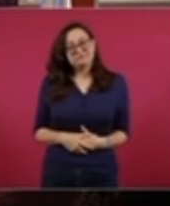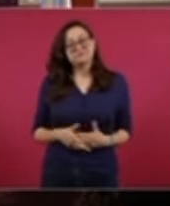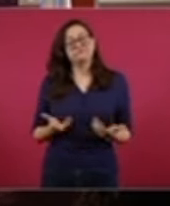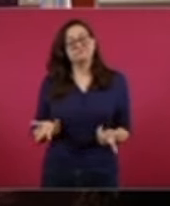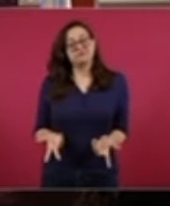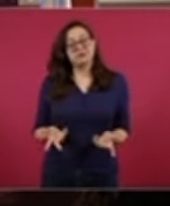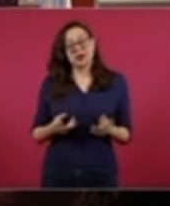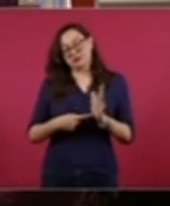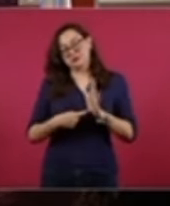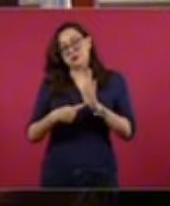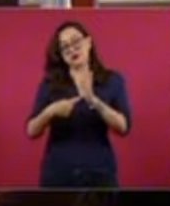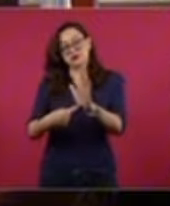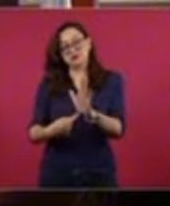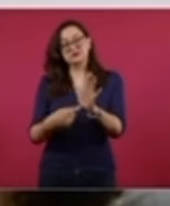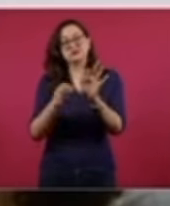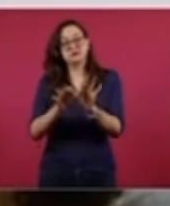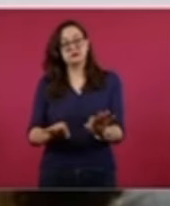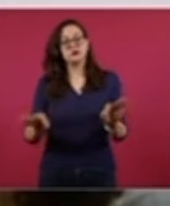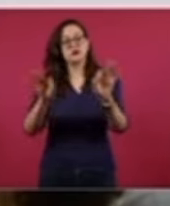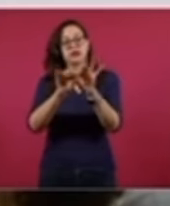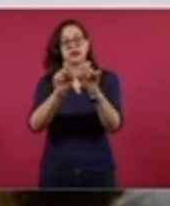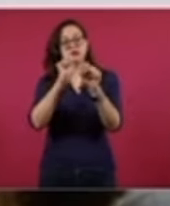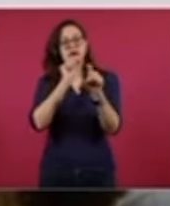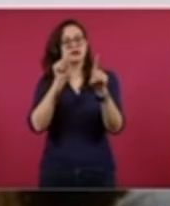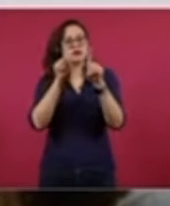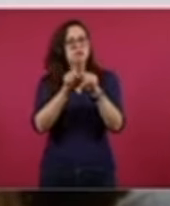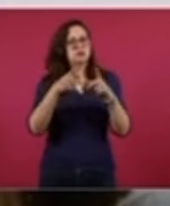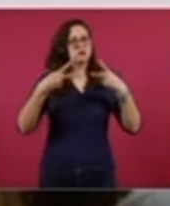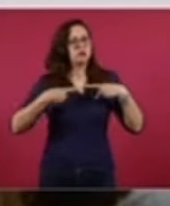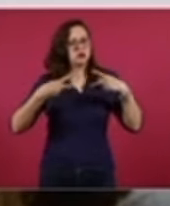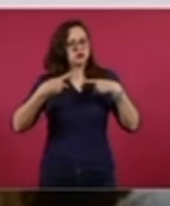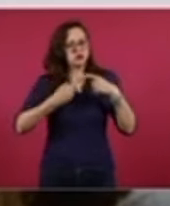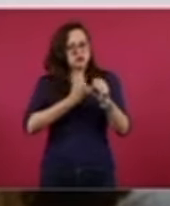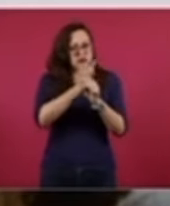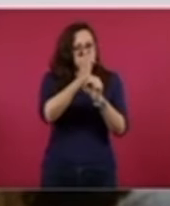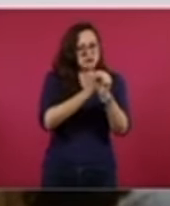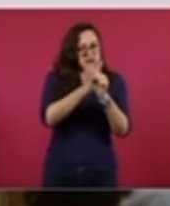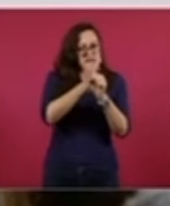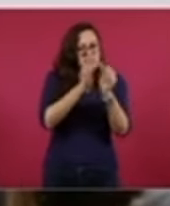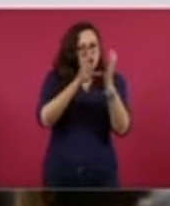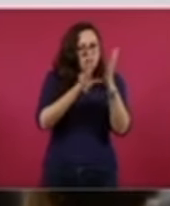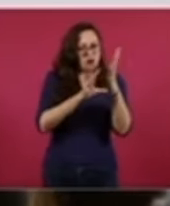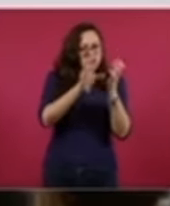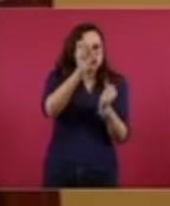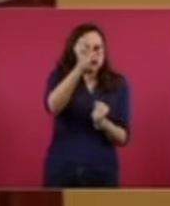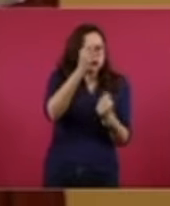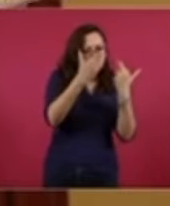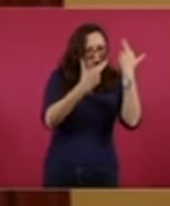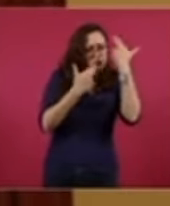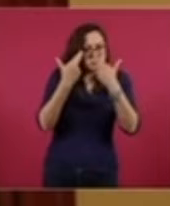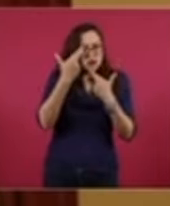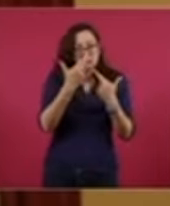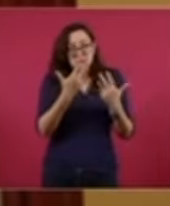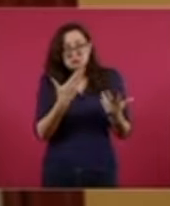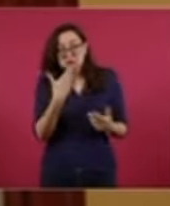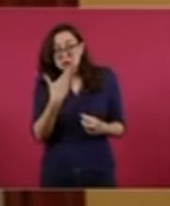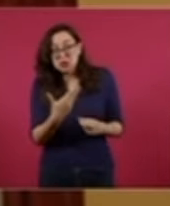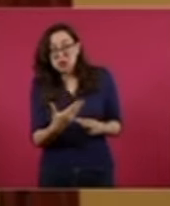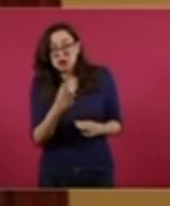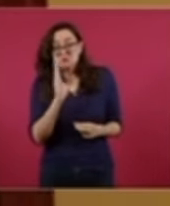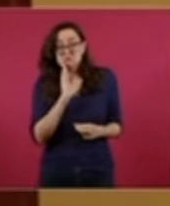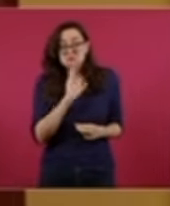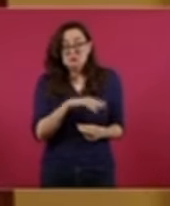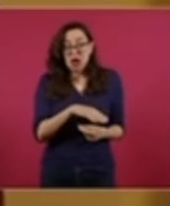academia, qué dicen los constitucionalistas respecto a qué dice nuestro texto constitucional y cómo